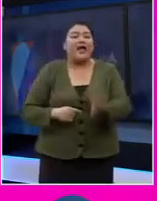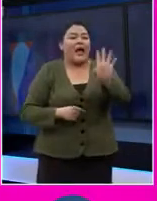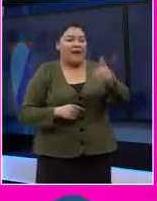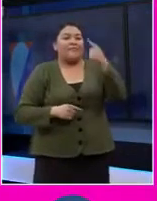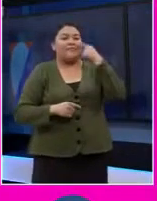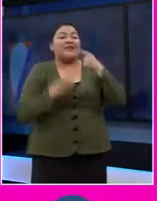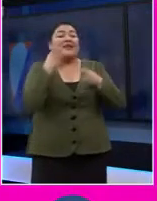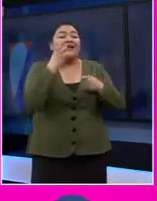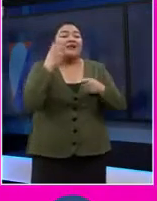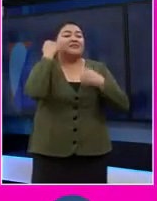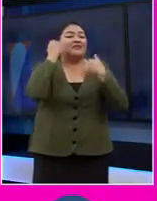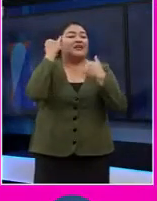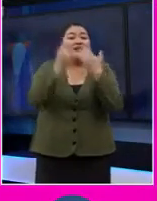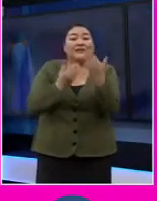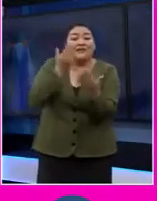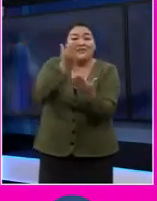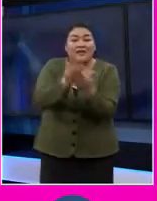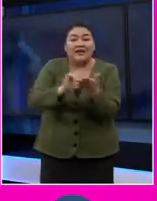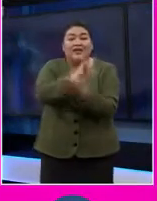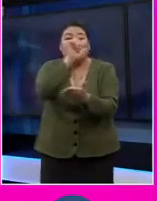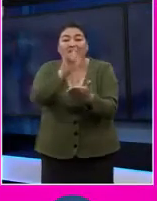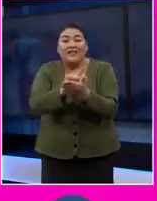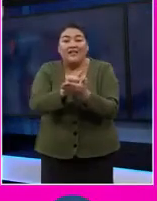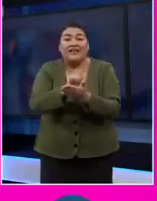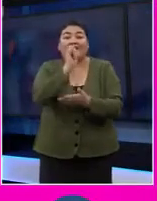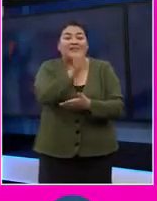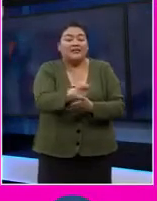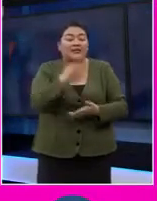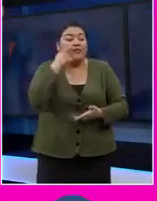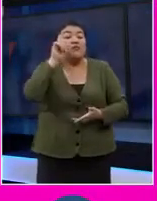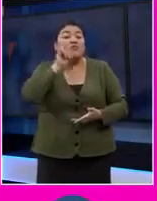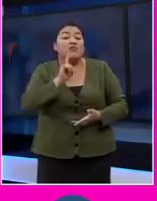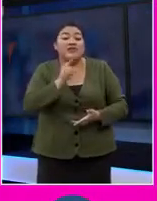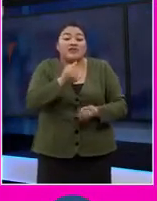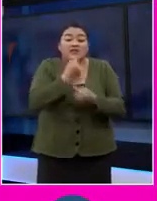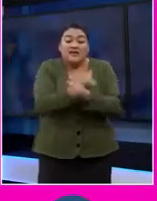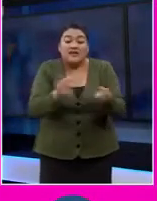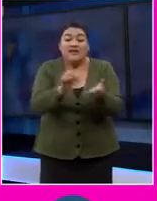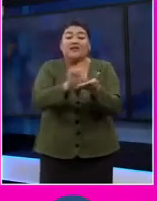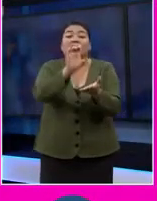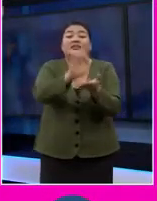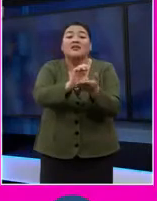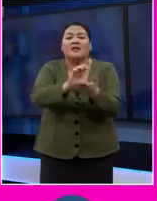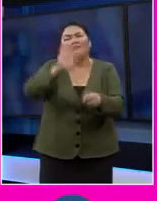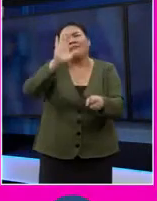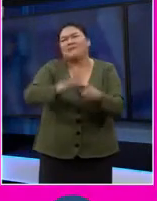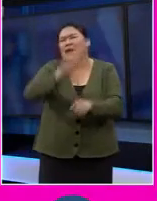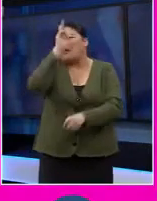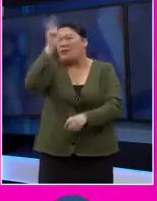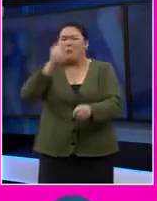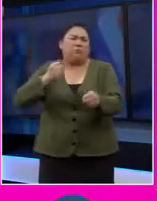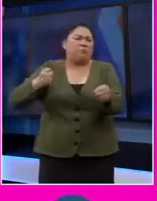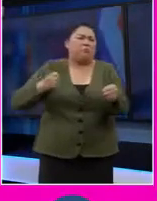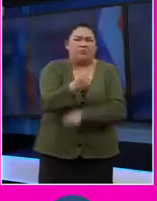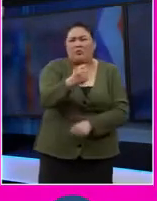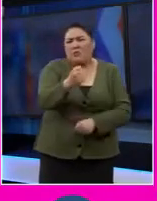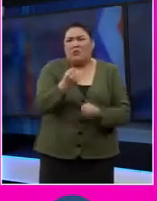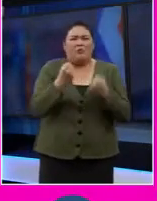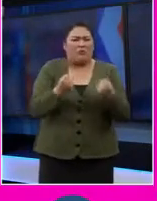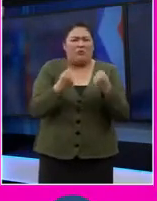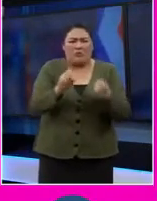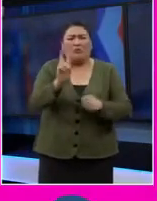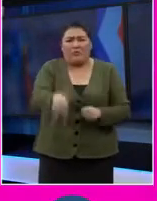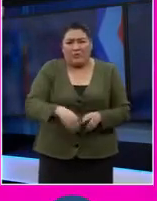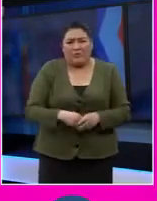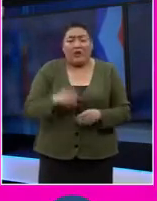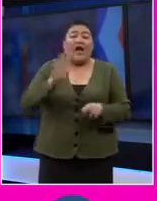interseccional en donde se reconoce que las mujeres y las niñas con discapacidad suelen vivir situaciones de violencia muy concretas y muy particulares.